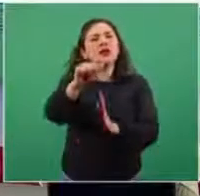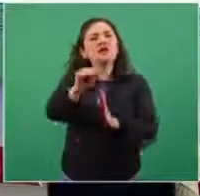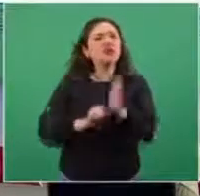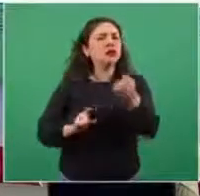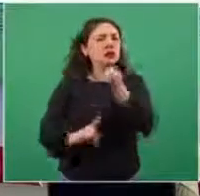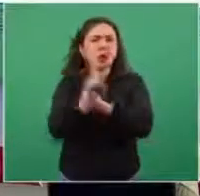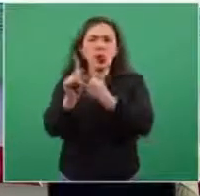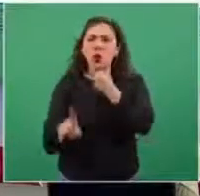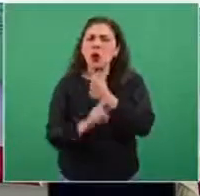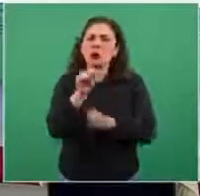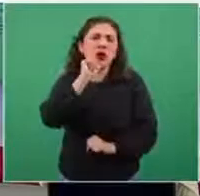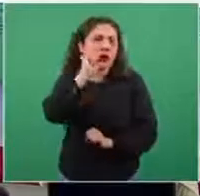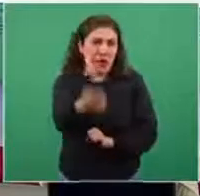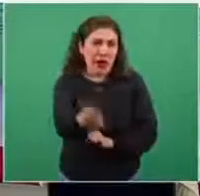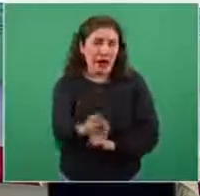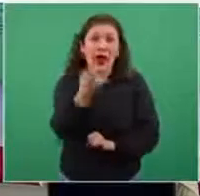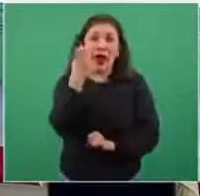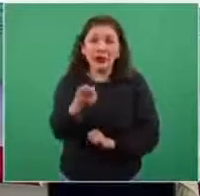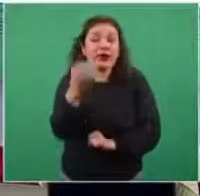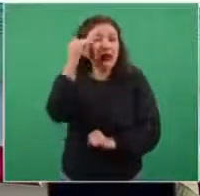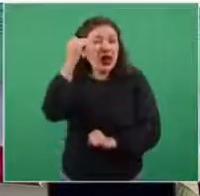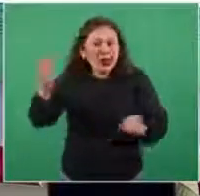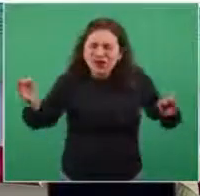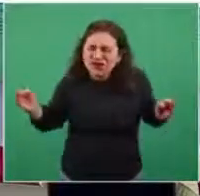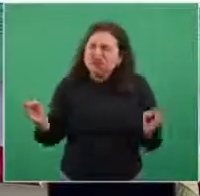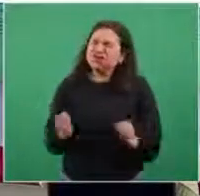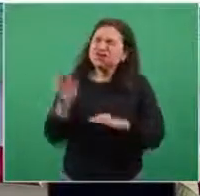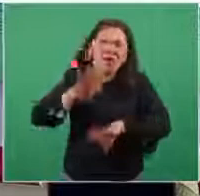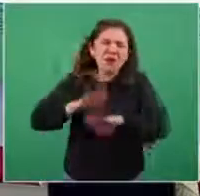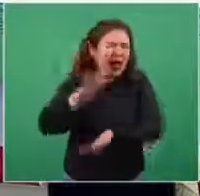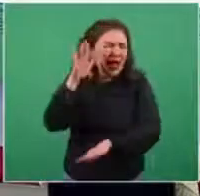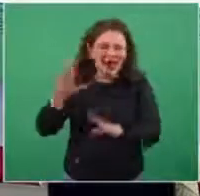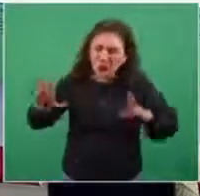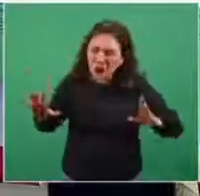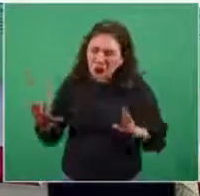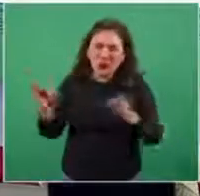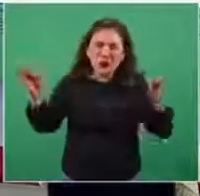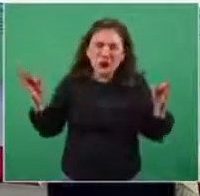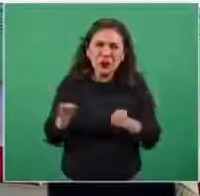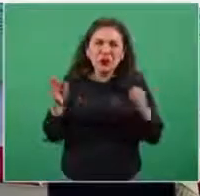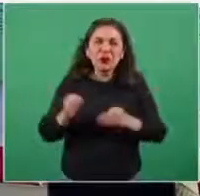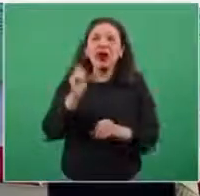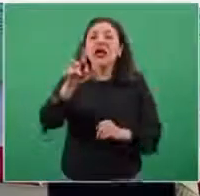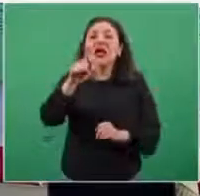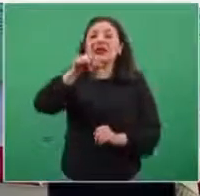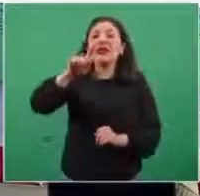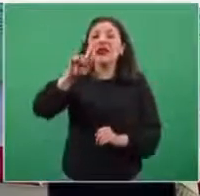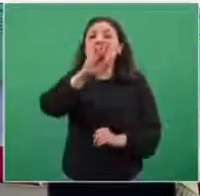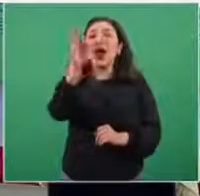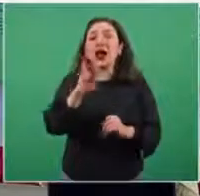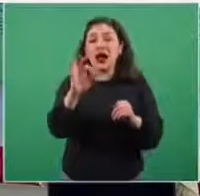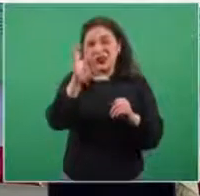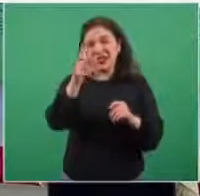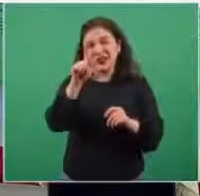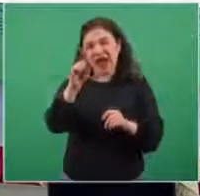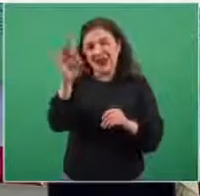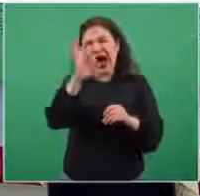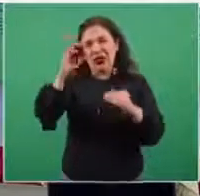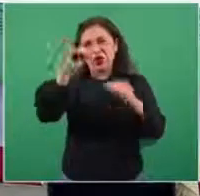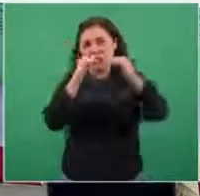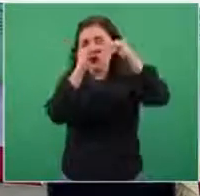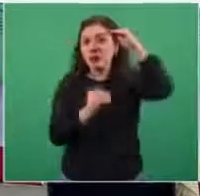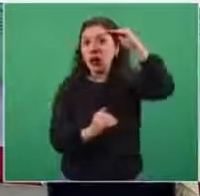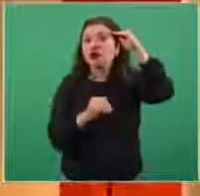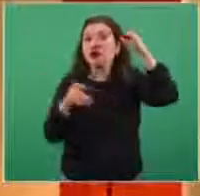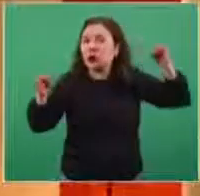hubiera problema alguno. Están en una temperatura de ultracongelación, menos 70 grados centígrados. Desde luego no es deseable que estas mismas